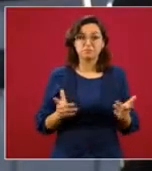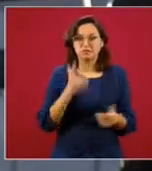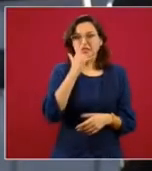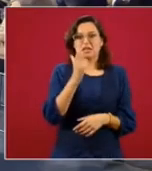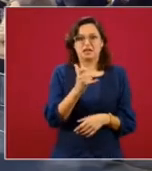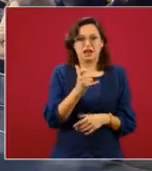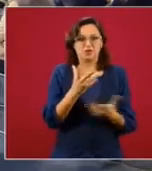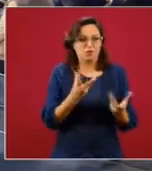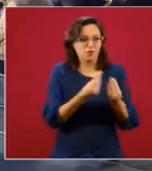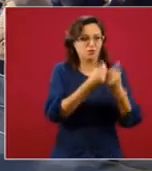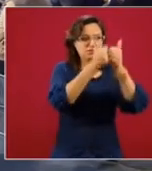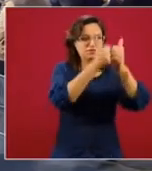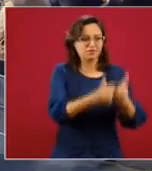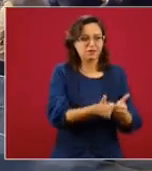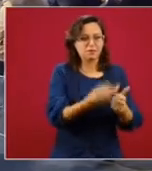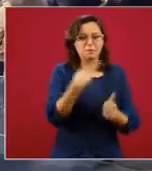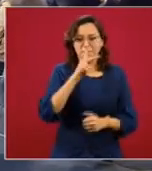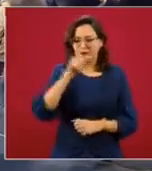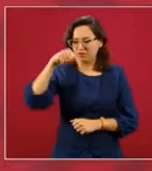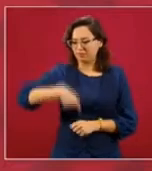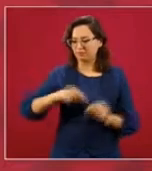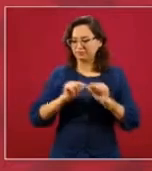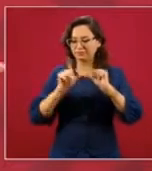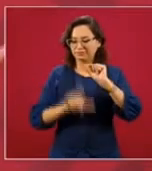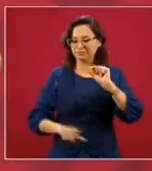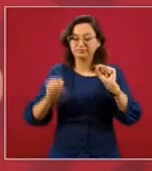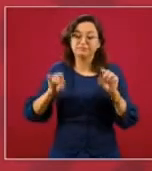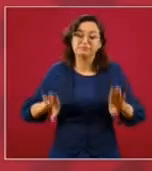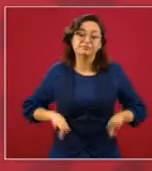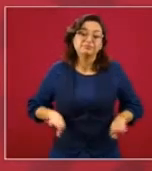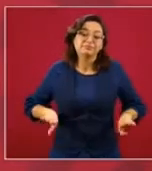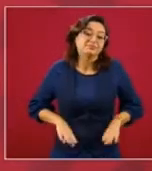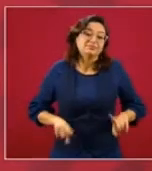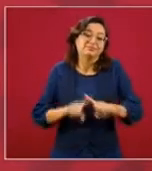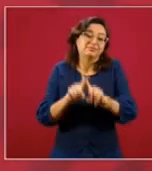pero nosotros no somos así.